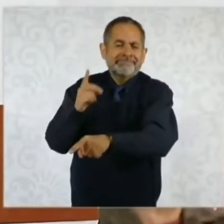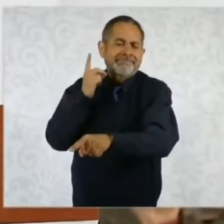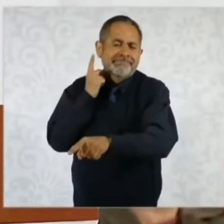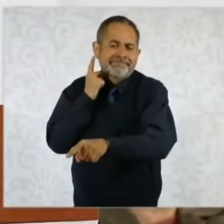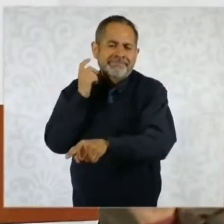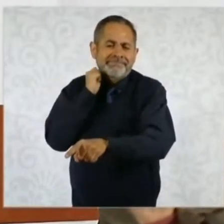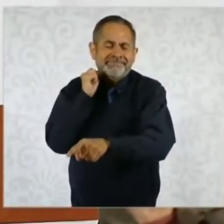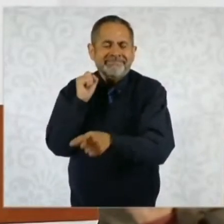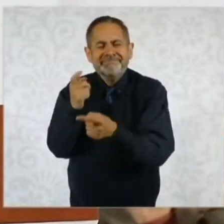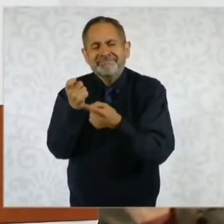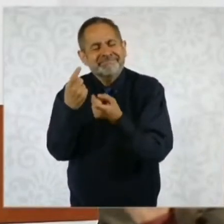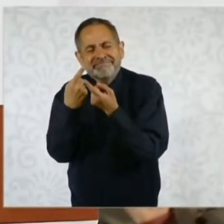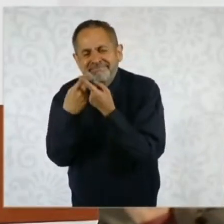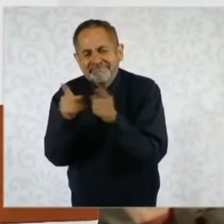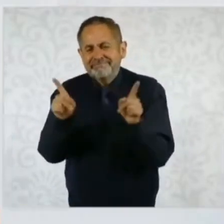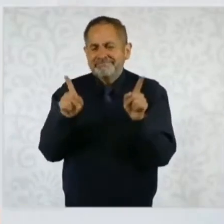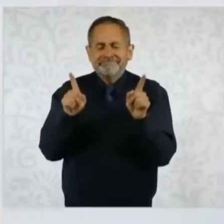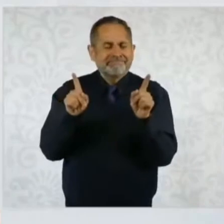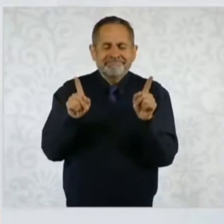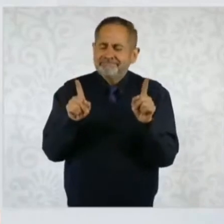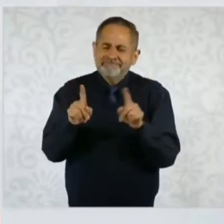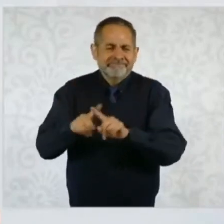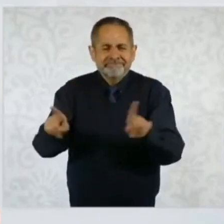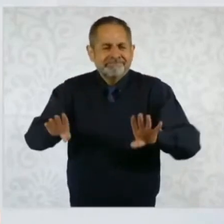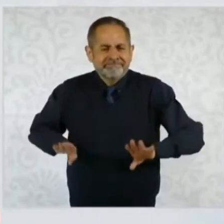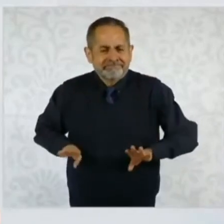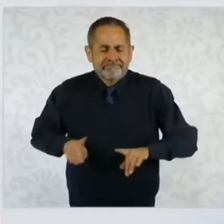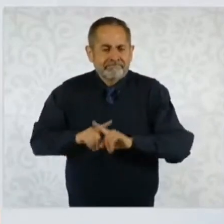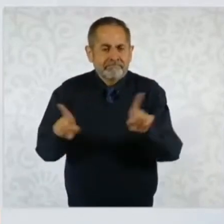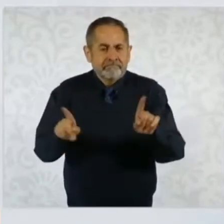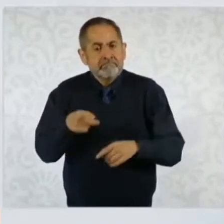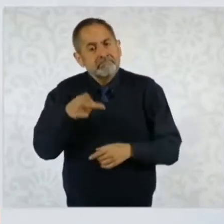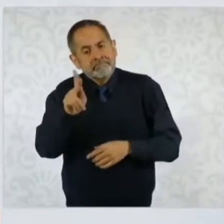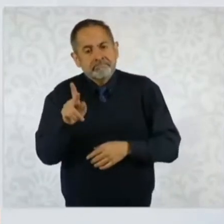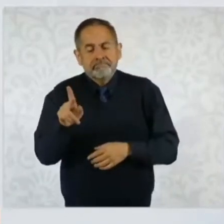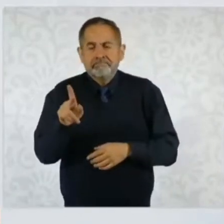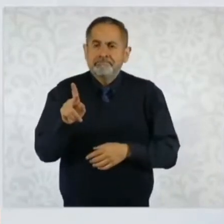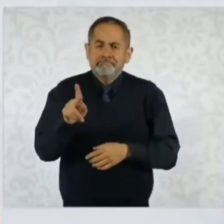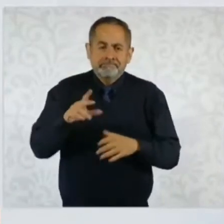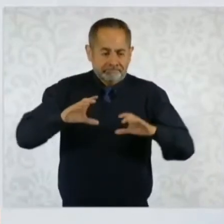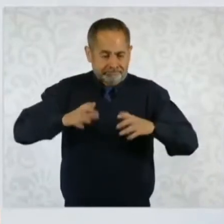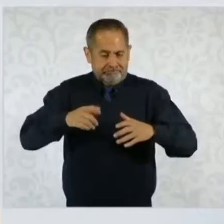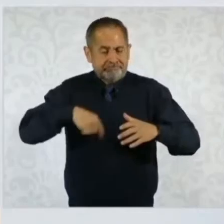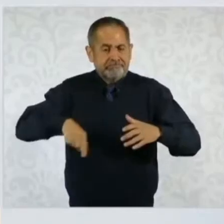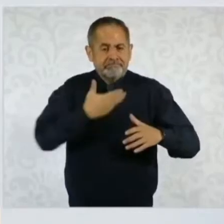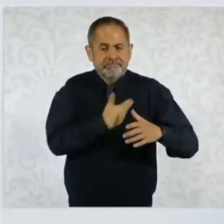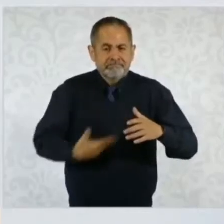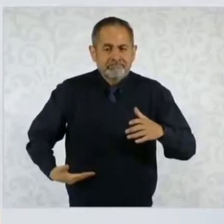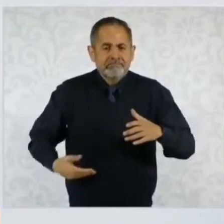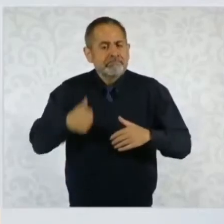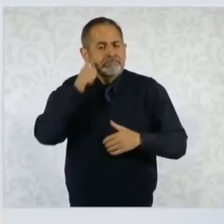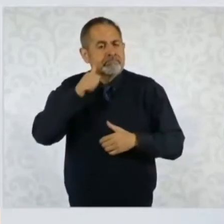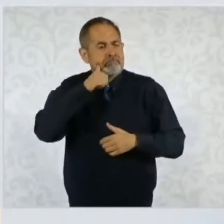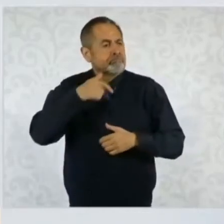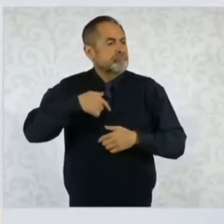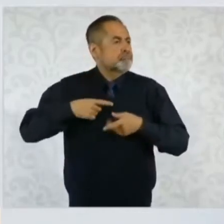característica, pero en el Ejecutivo el transmitir el poder